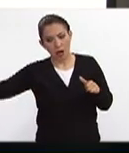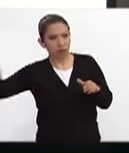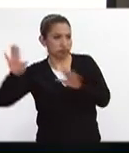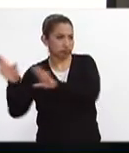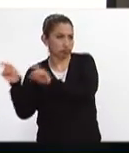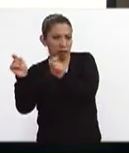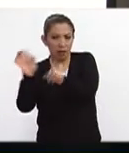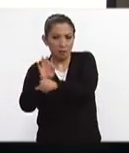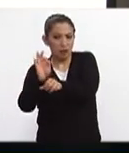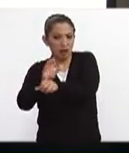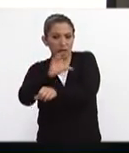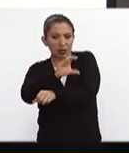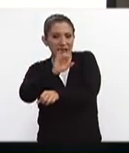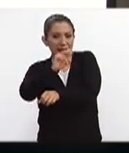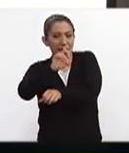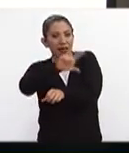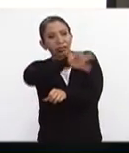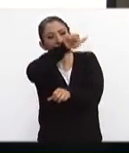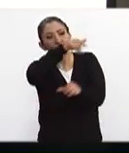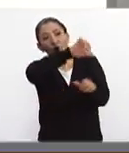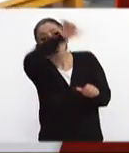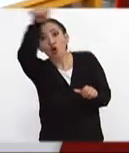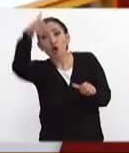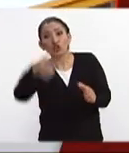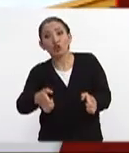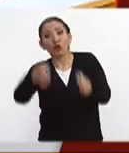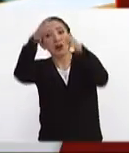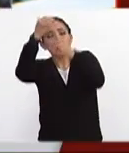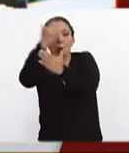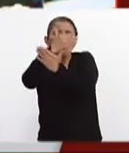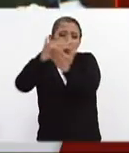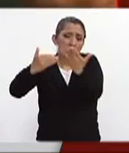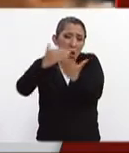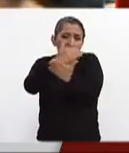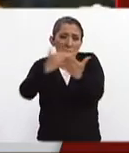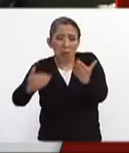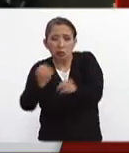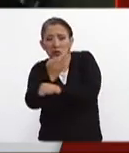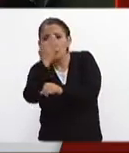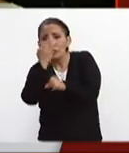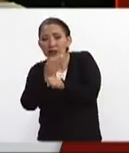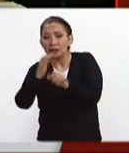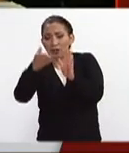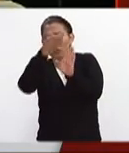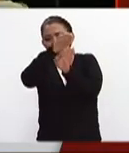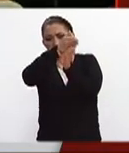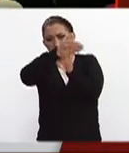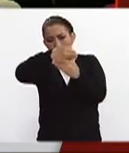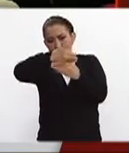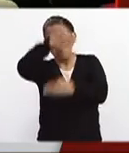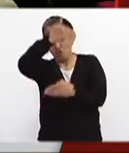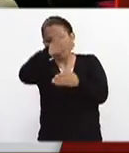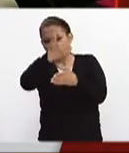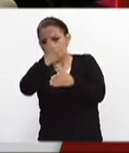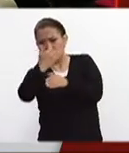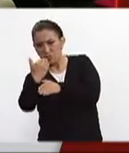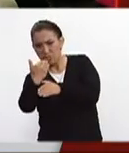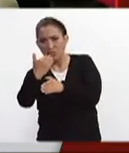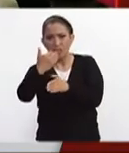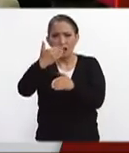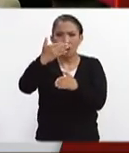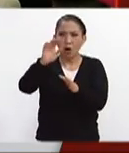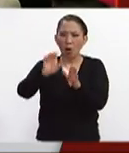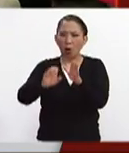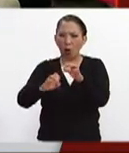y protección civil de ahí viene un nivel de afectación medio en donde están tronados muros elementos no